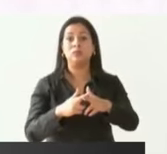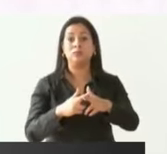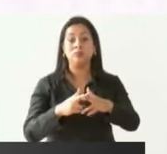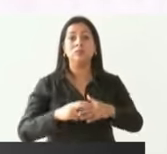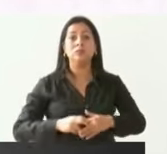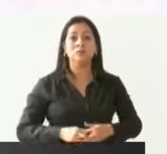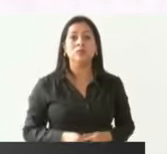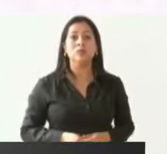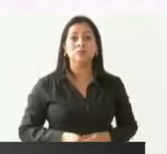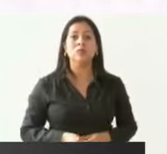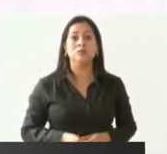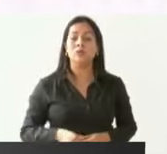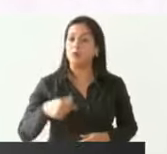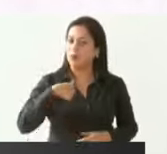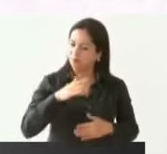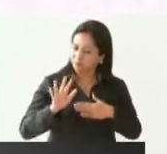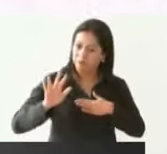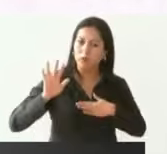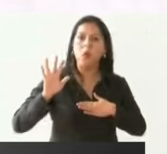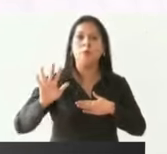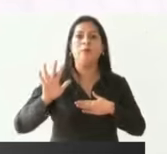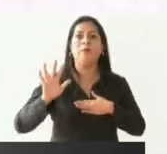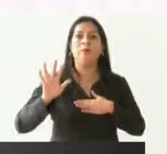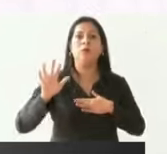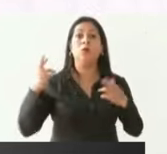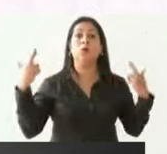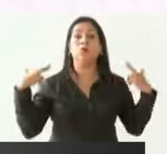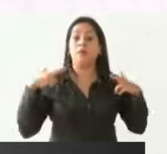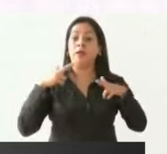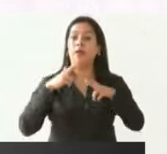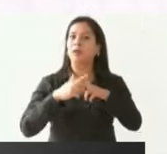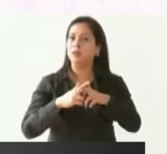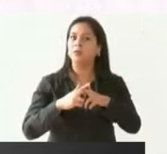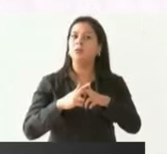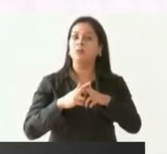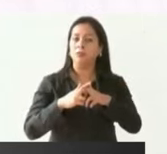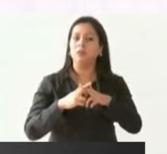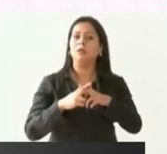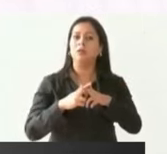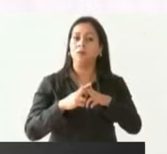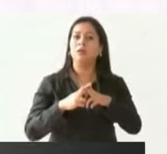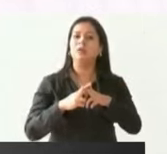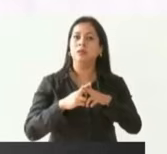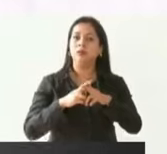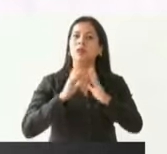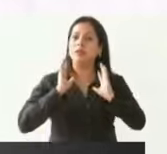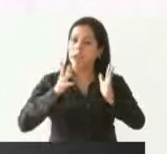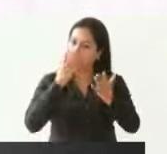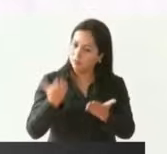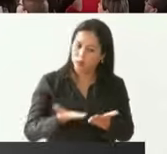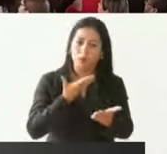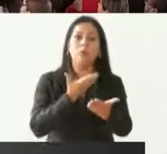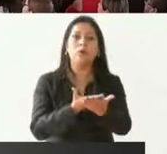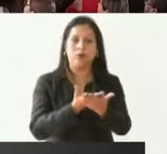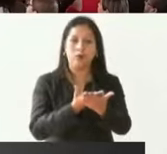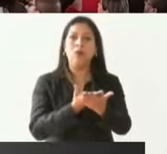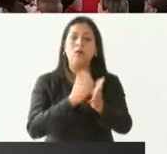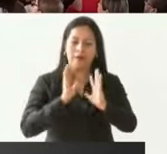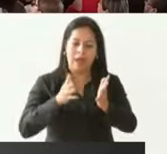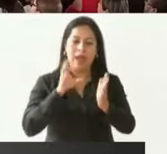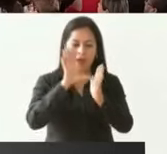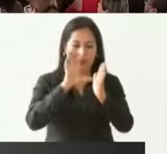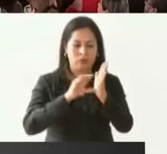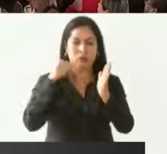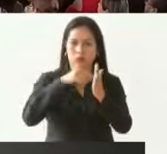he hecho el compromiso de que va a haber ya estoy proponiéndolo en la